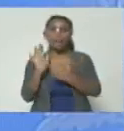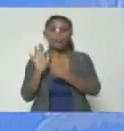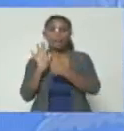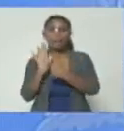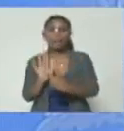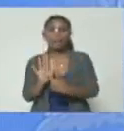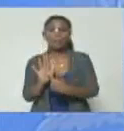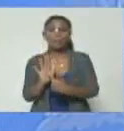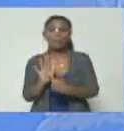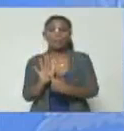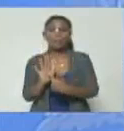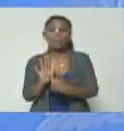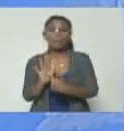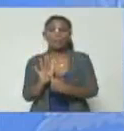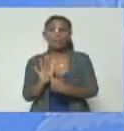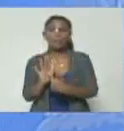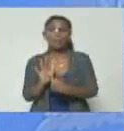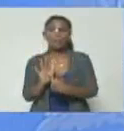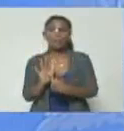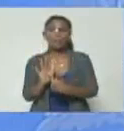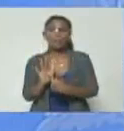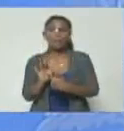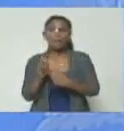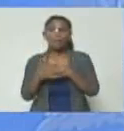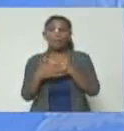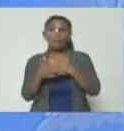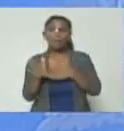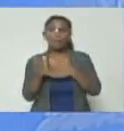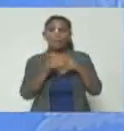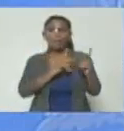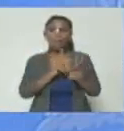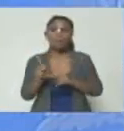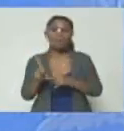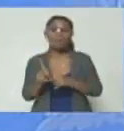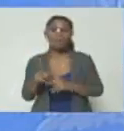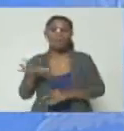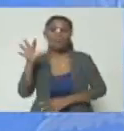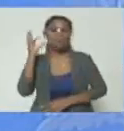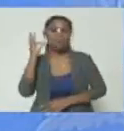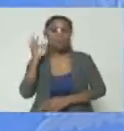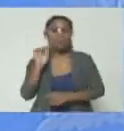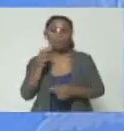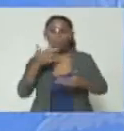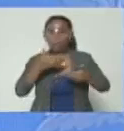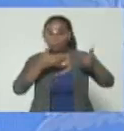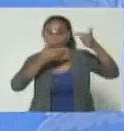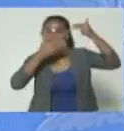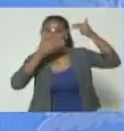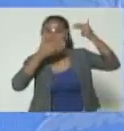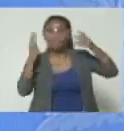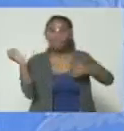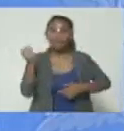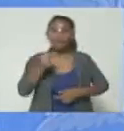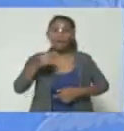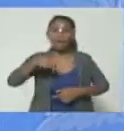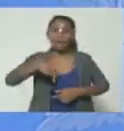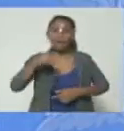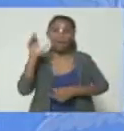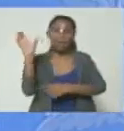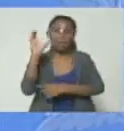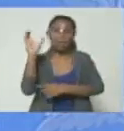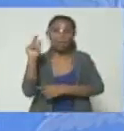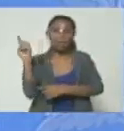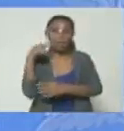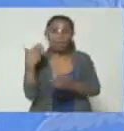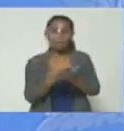itinerario de una dama que tenemos que secuestrarla que tenemos que traerla a Colombia todo eso lo hacía Tarazona y aquí